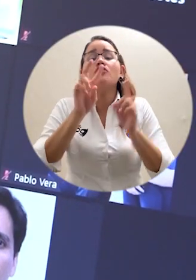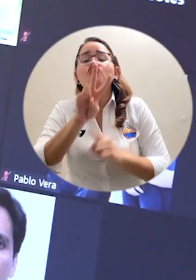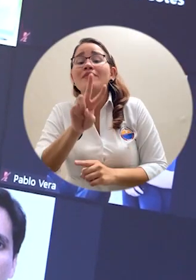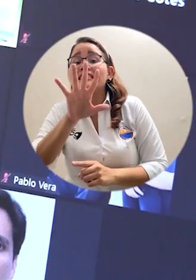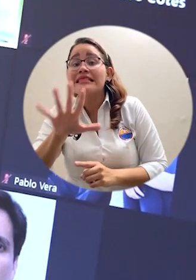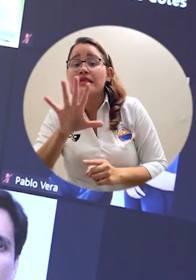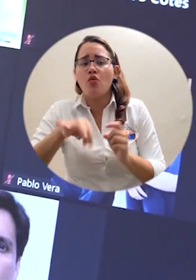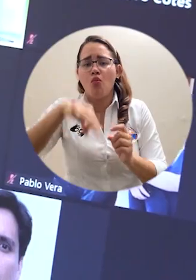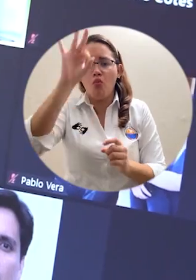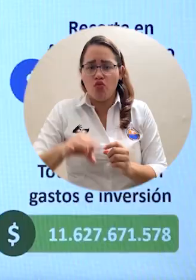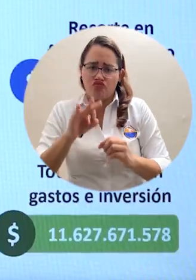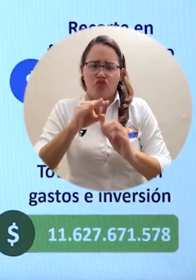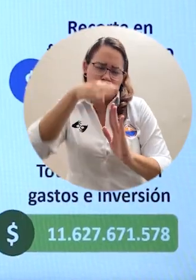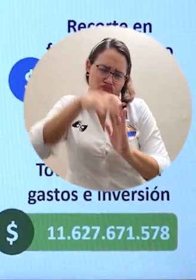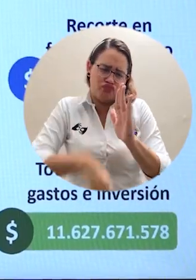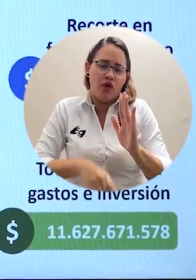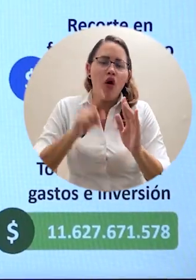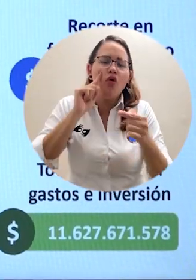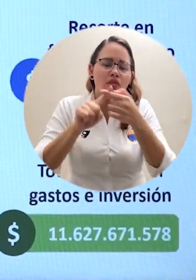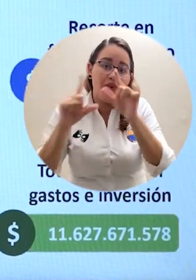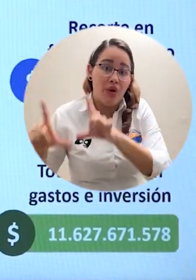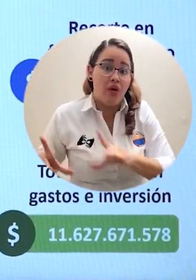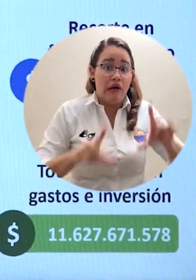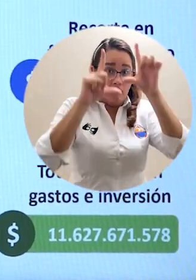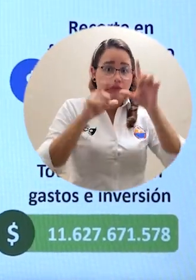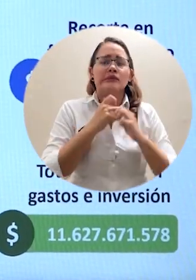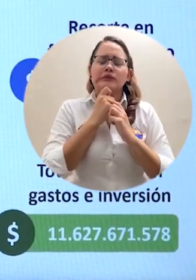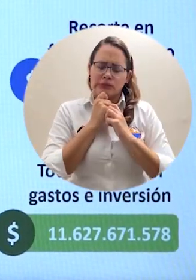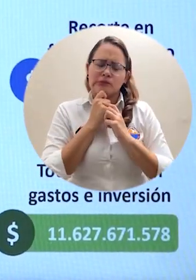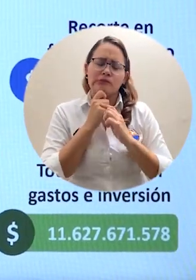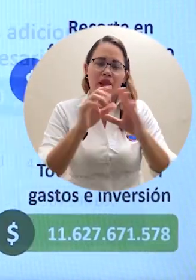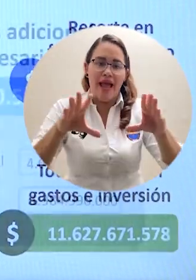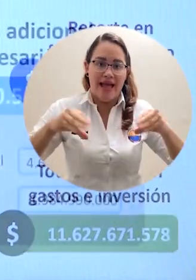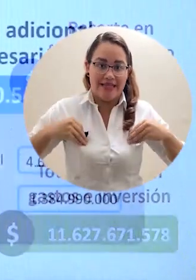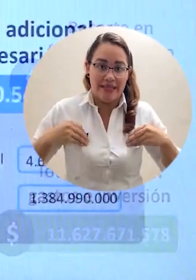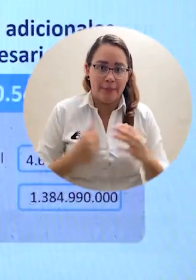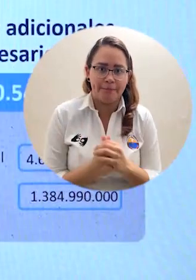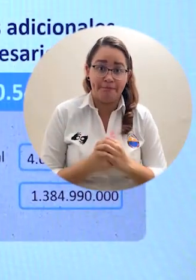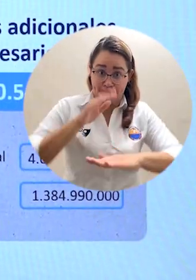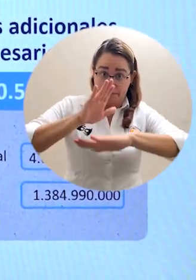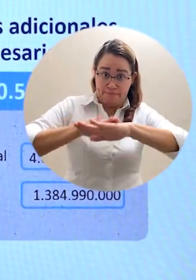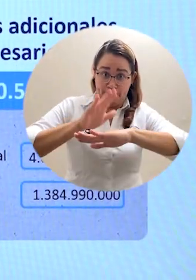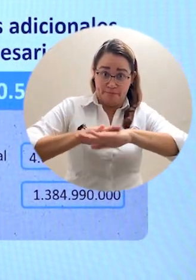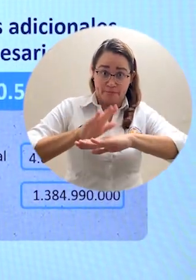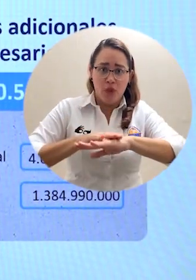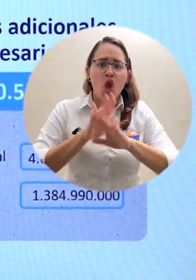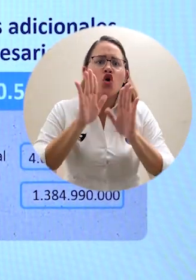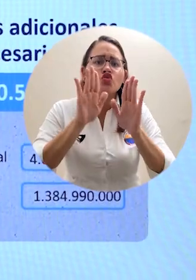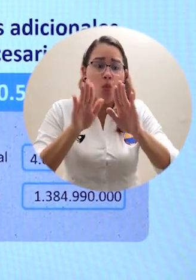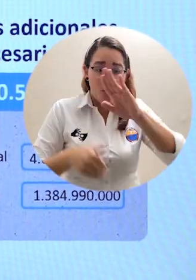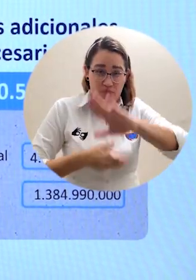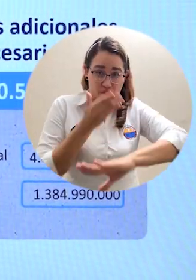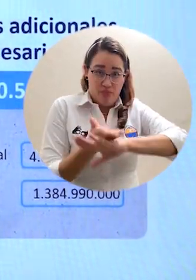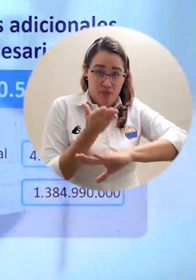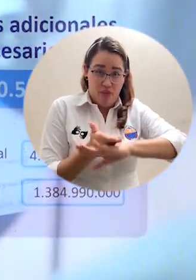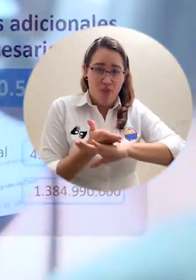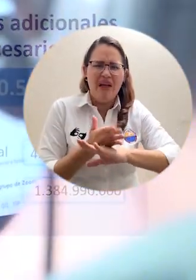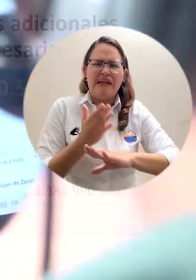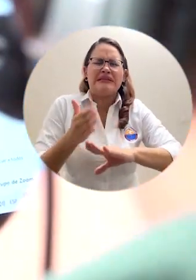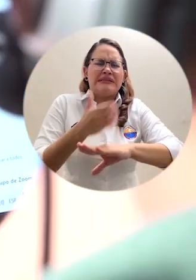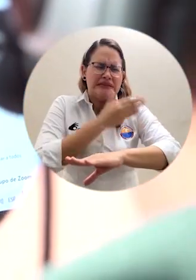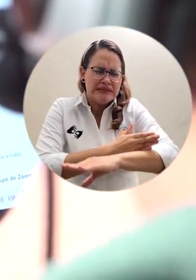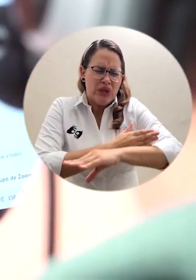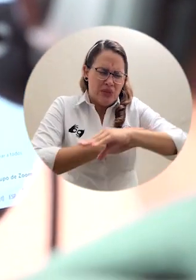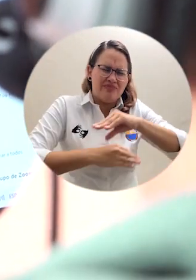Superior de la Universidad de Magdalena. La propuesta, que está respaldada por un riguroso análisis técnico y financiero, fue sustentado por el directivo